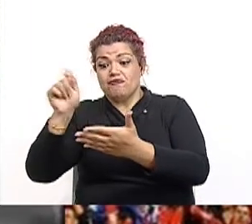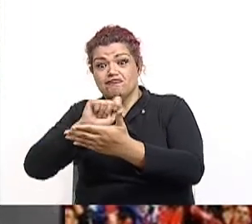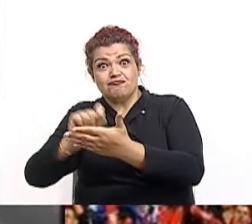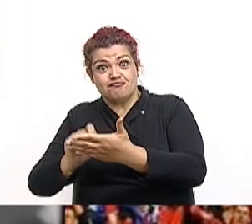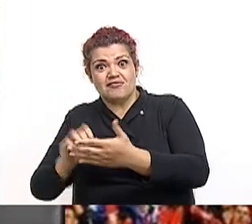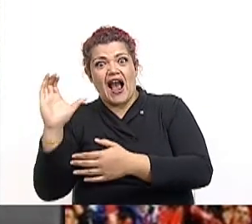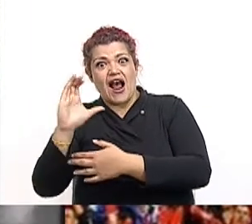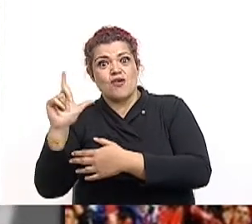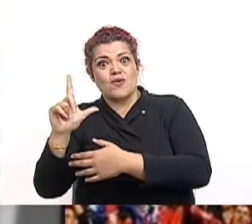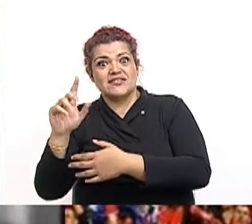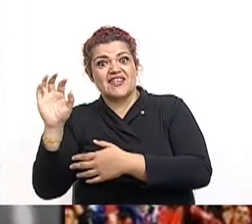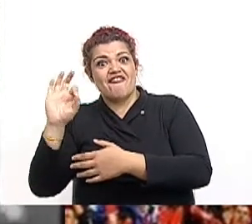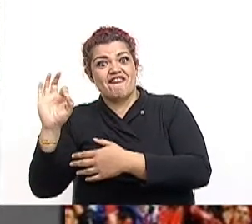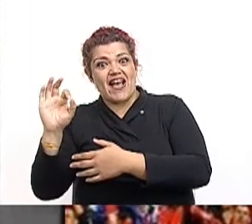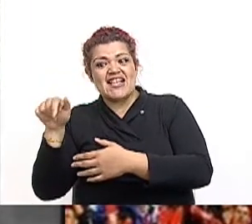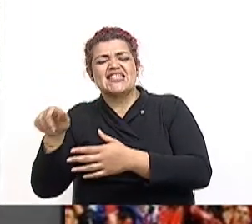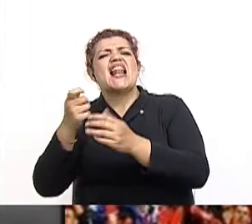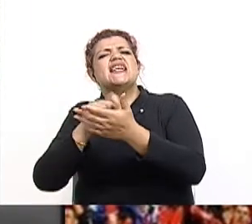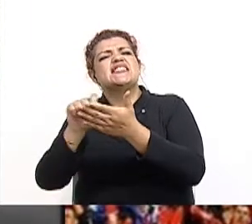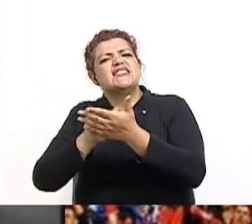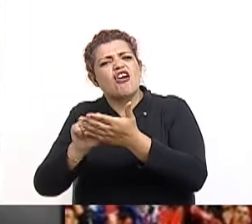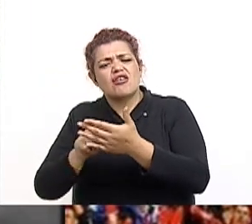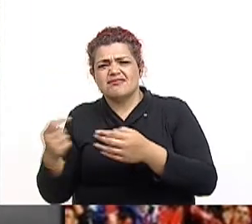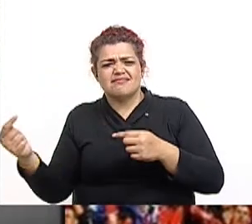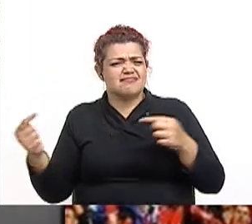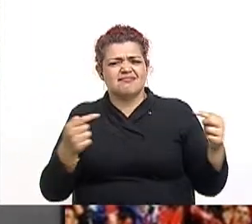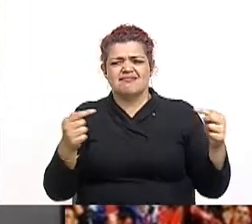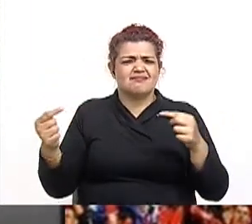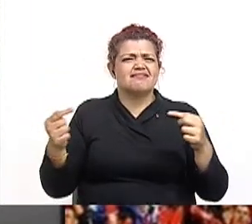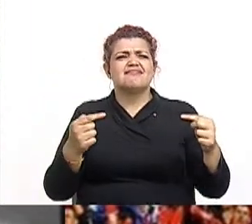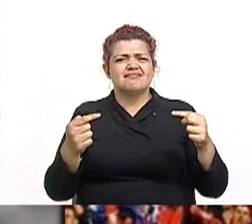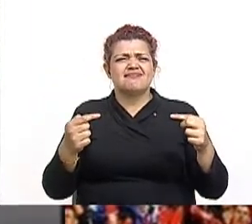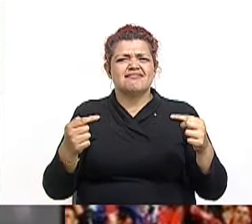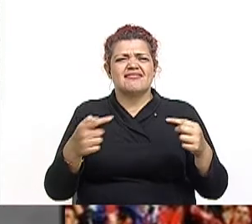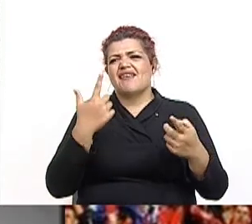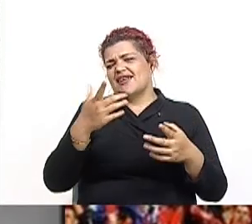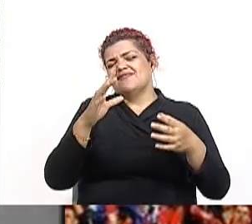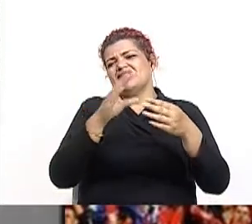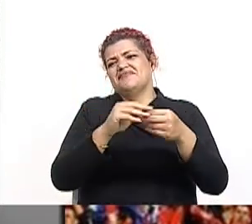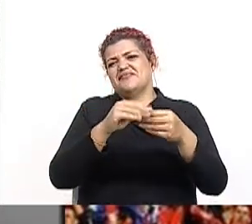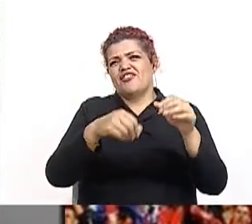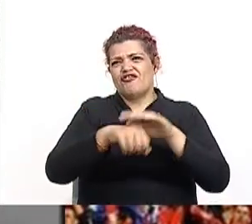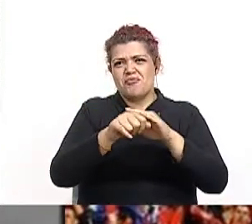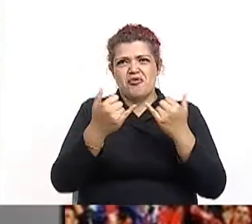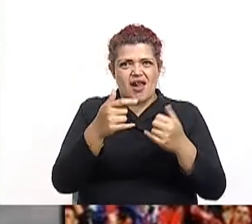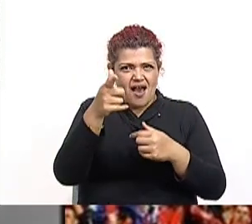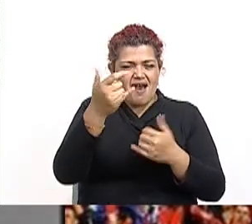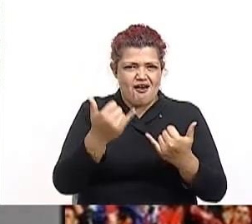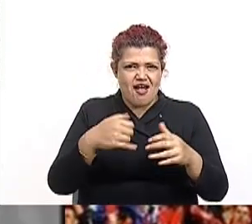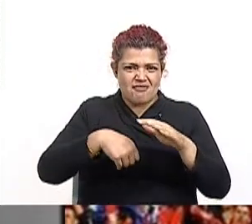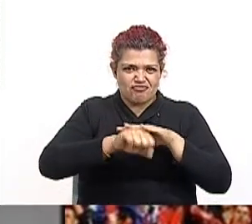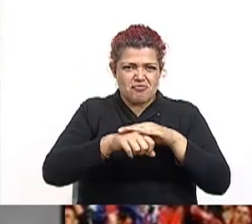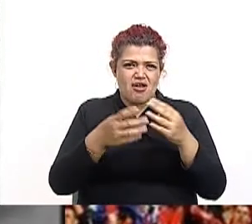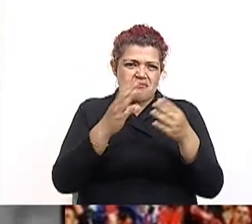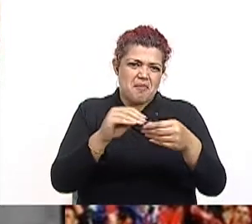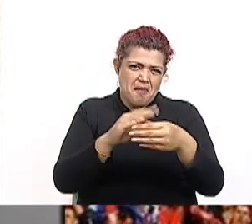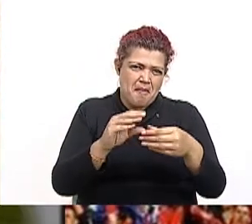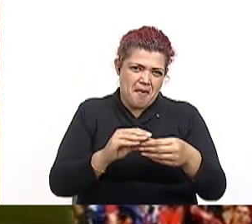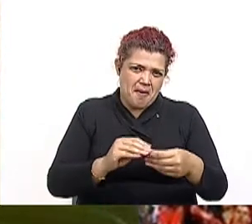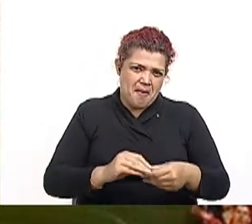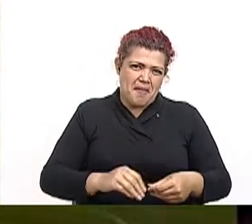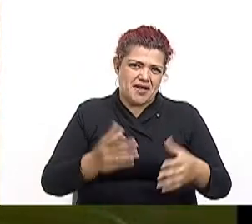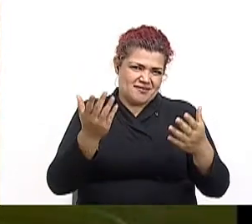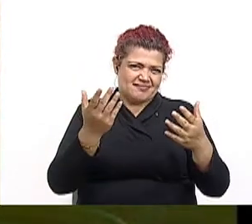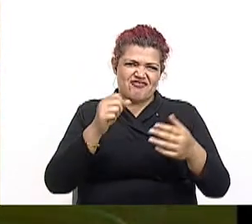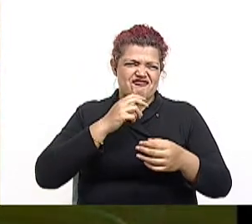Sociales. Cada jueves repasamos los contenidos y aprendizajes más extraordinarios. No lo olvides, los jueves son de